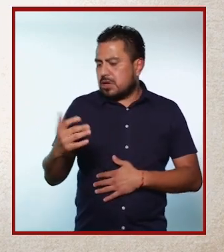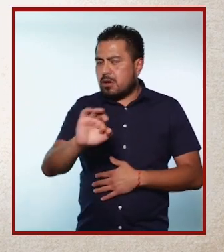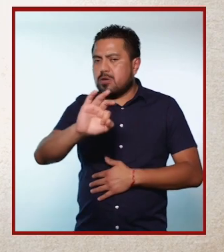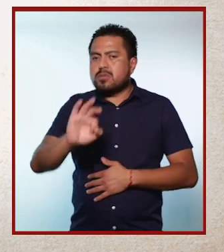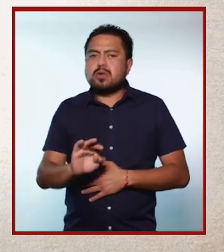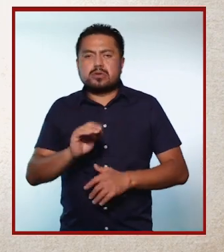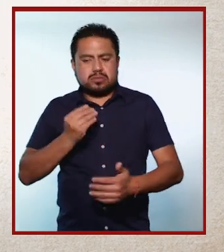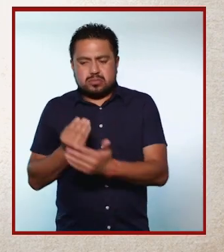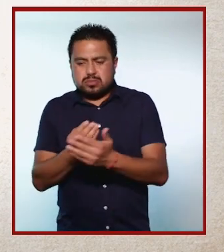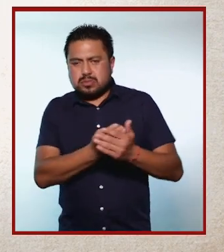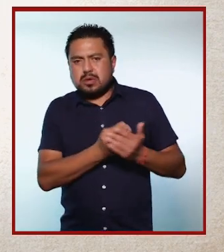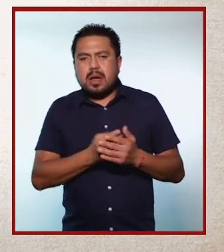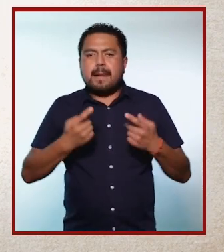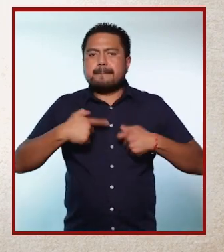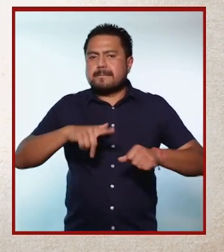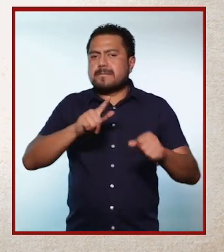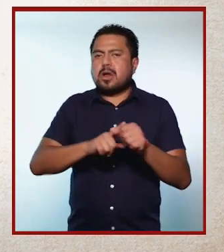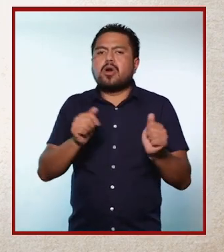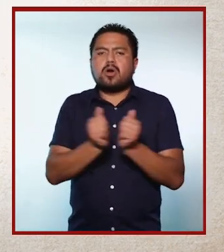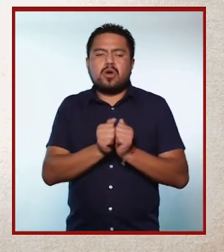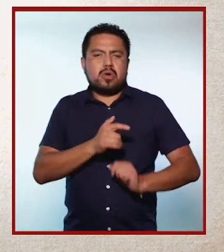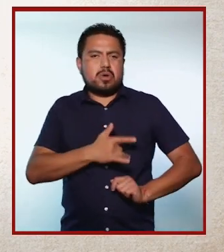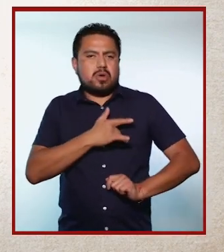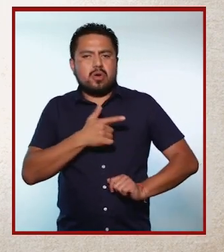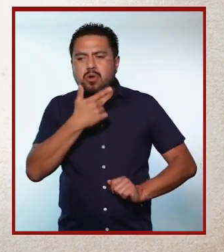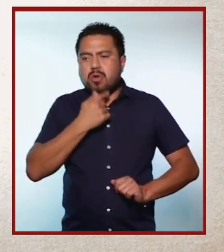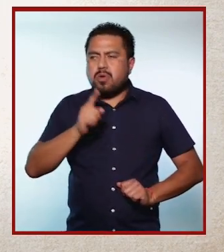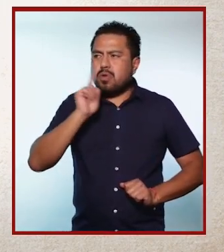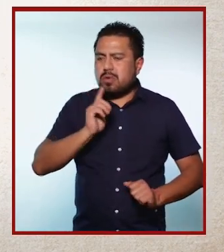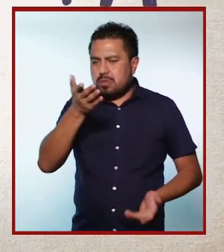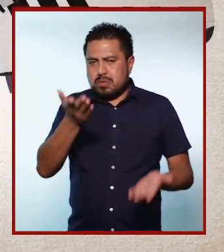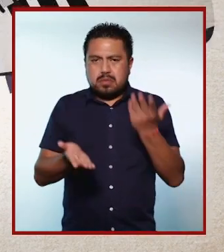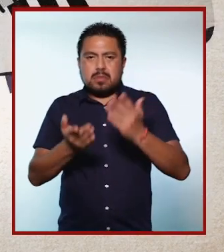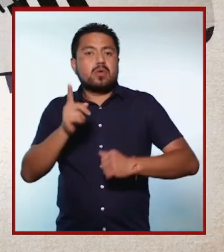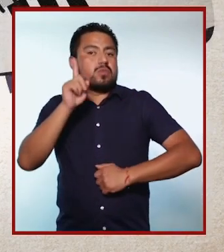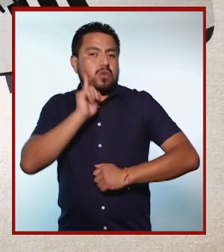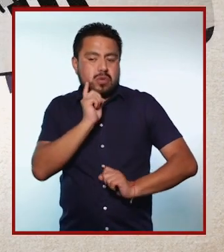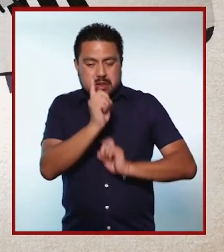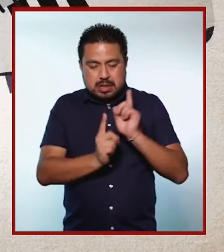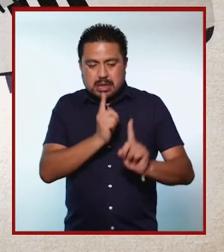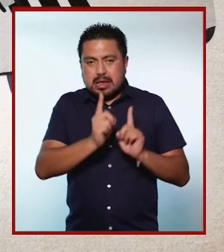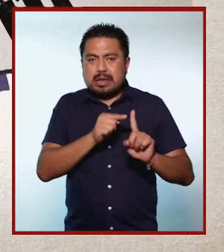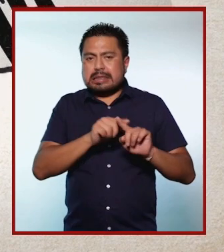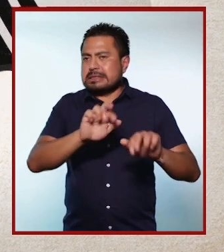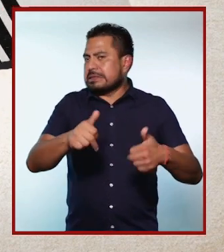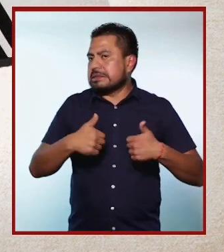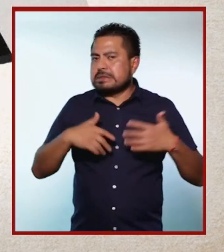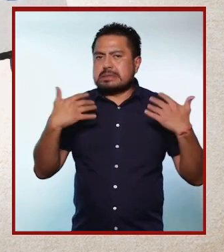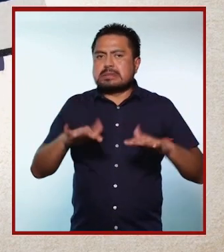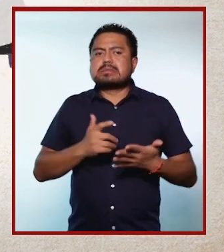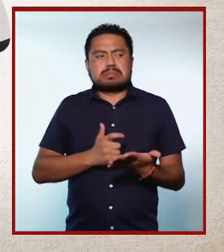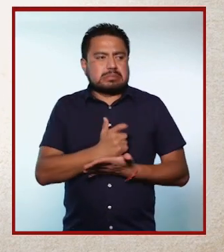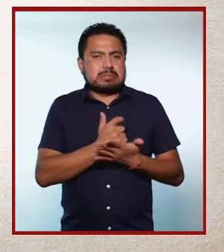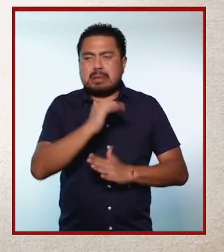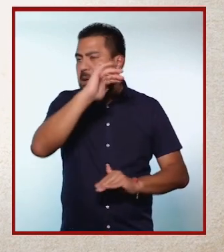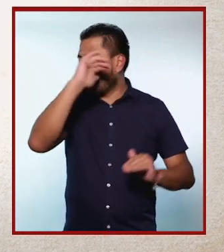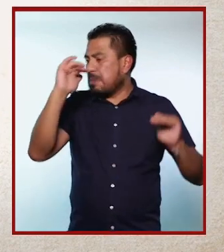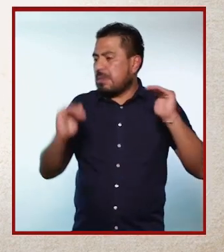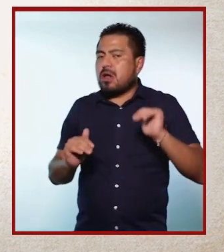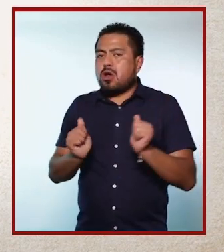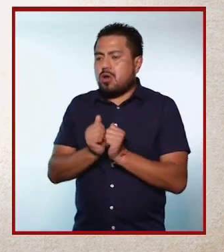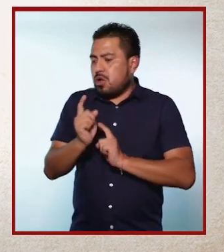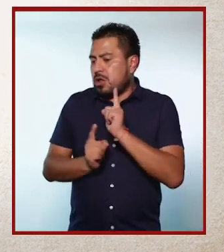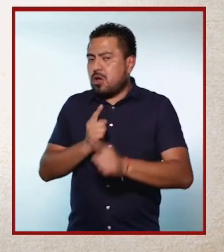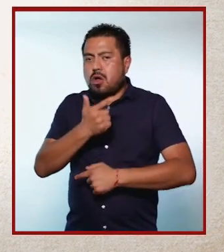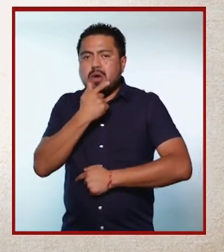10.5% capacitaban a su personal con perspectiva de género. Las mujeres deportistas reciben una remuneración